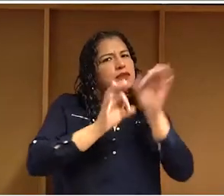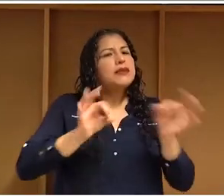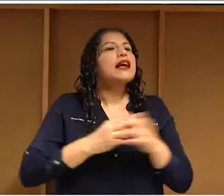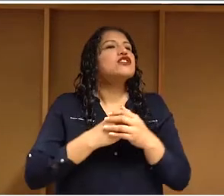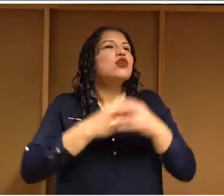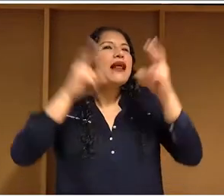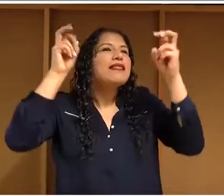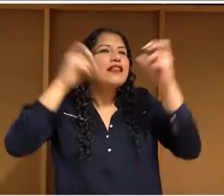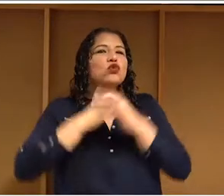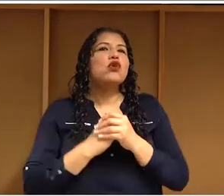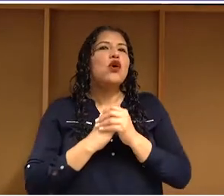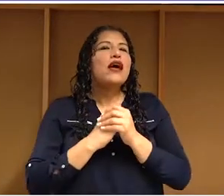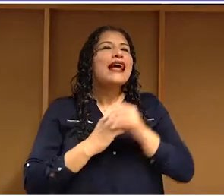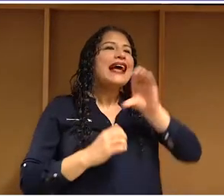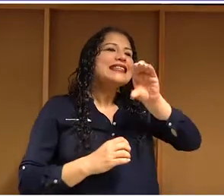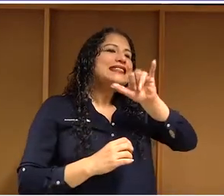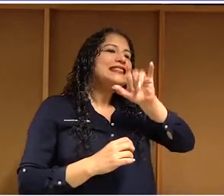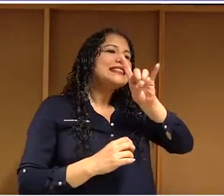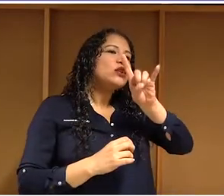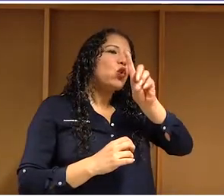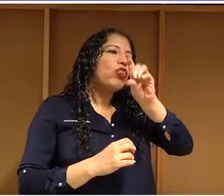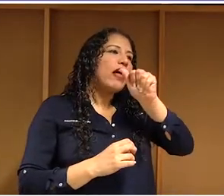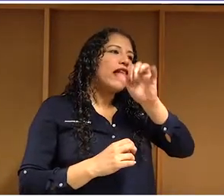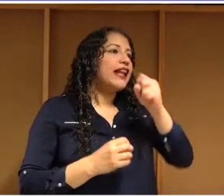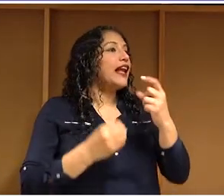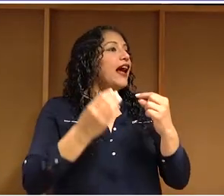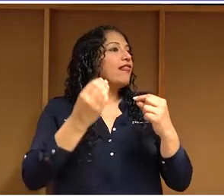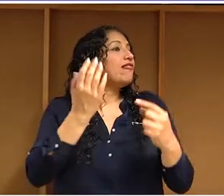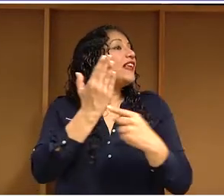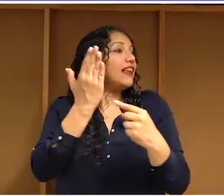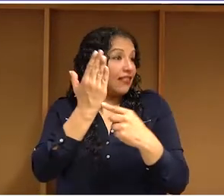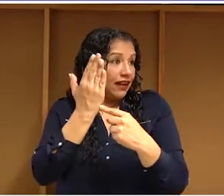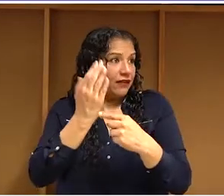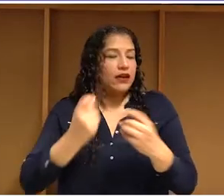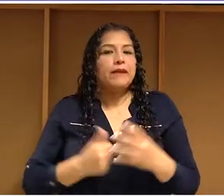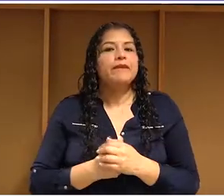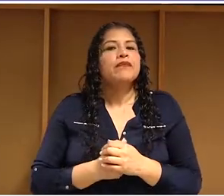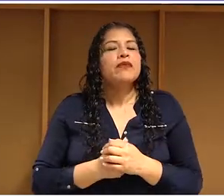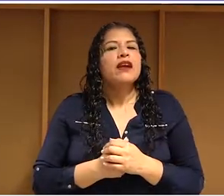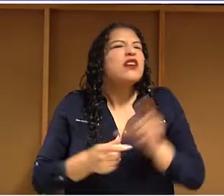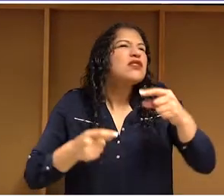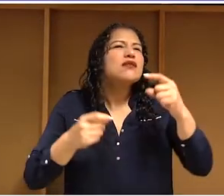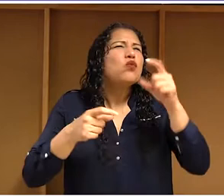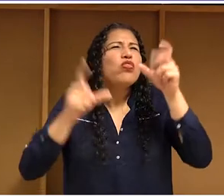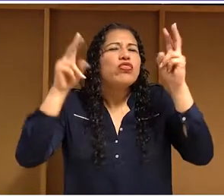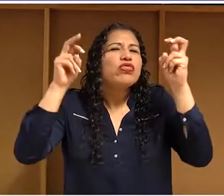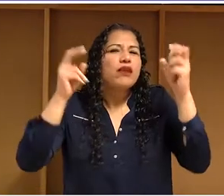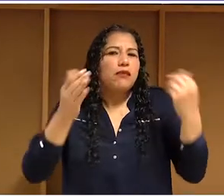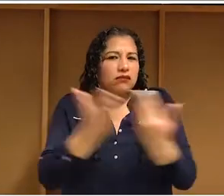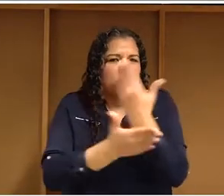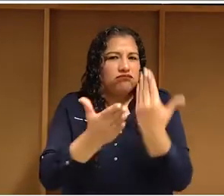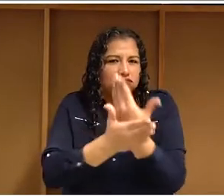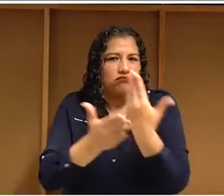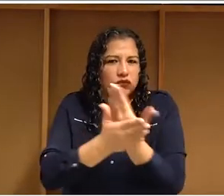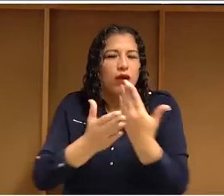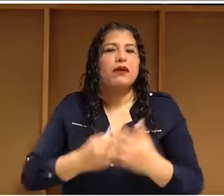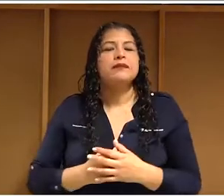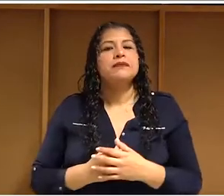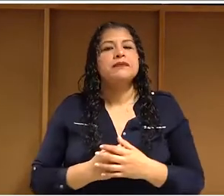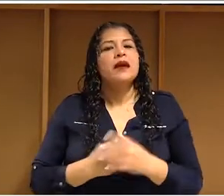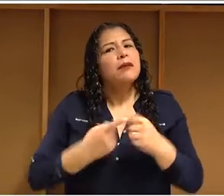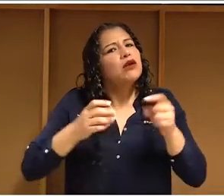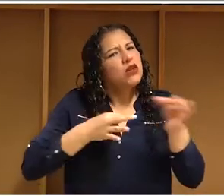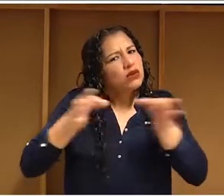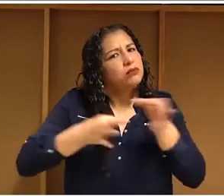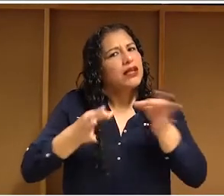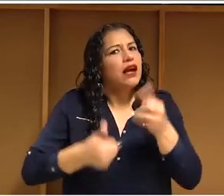digital. Que es algo de lo que hablamos poco, pero yo creo que es el sustrato de mucho de lo que trabajamos.